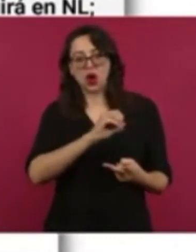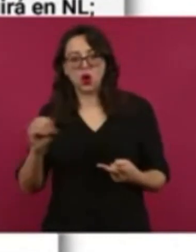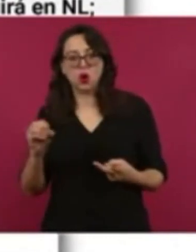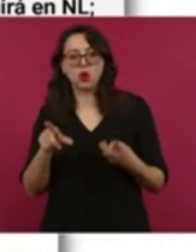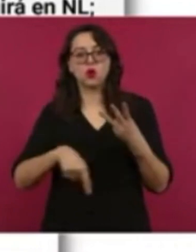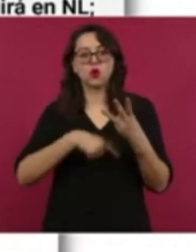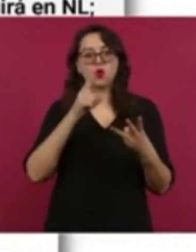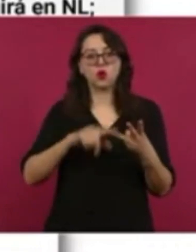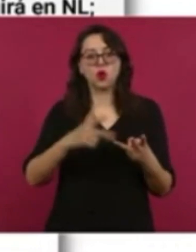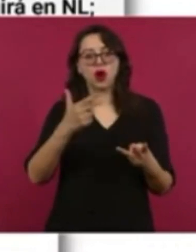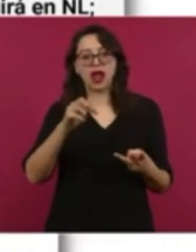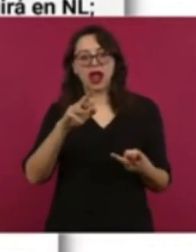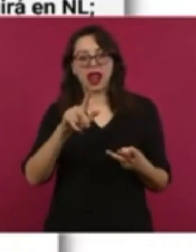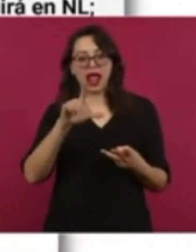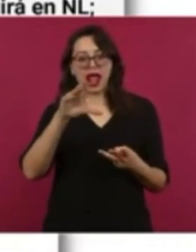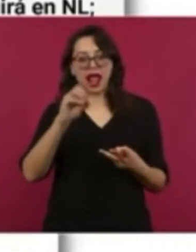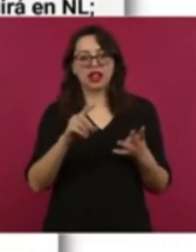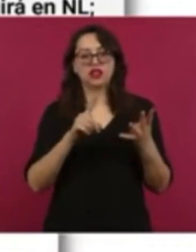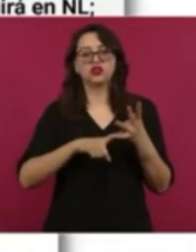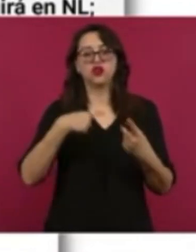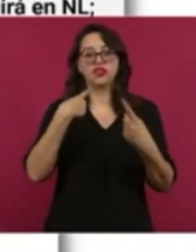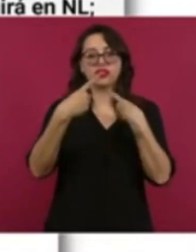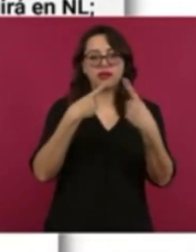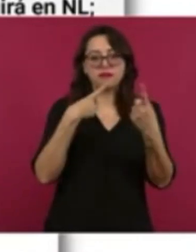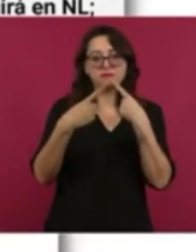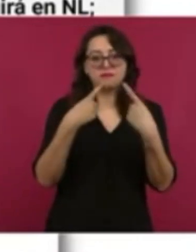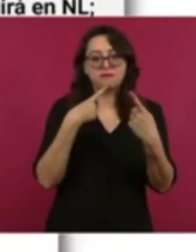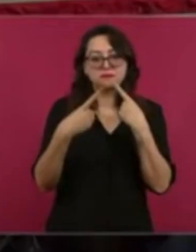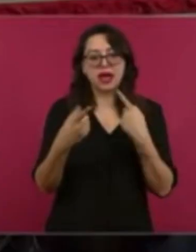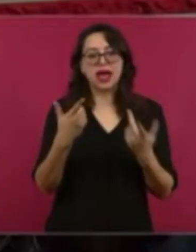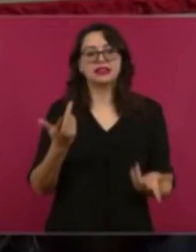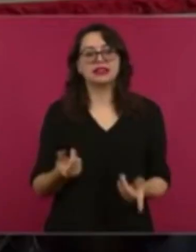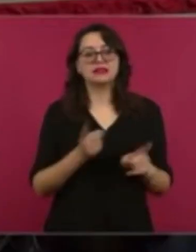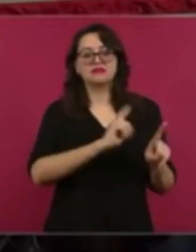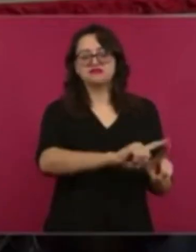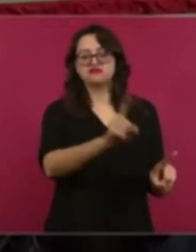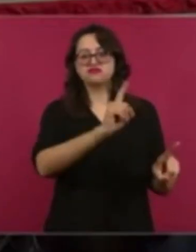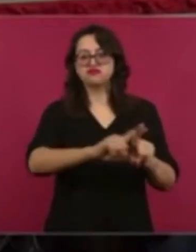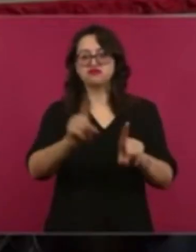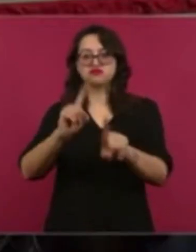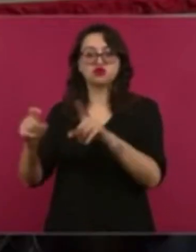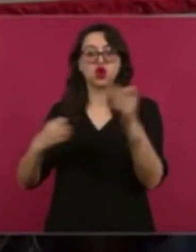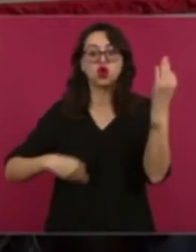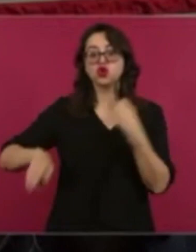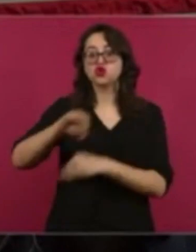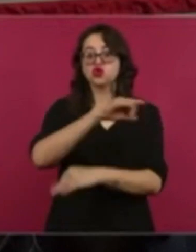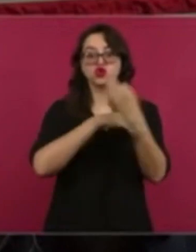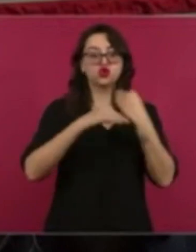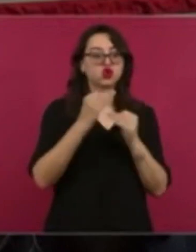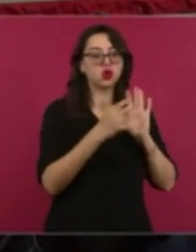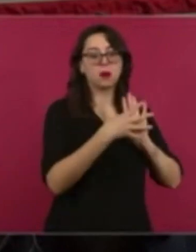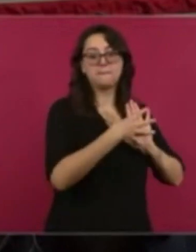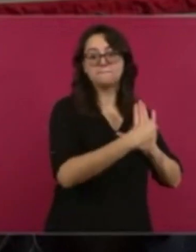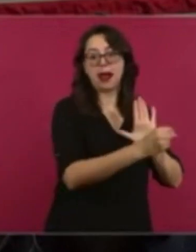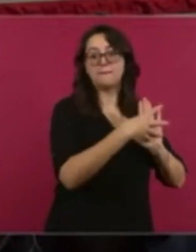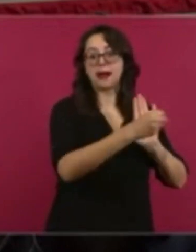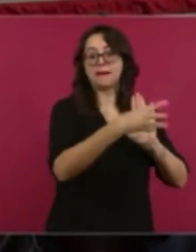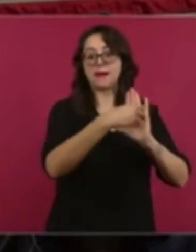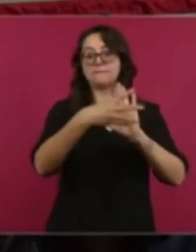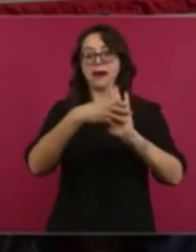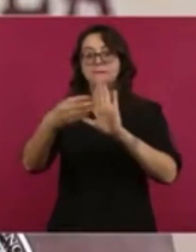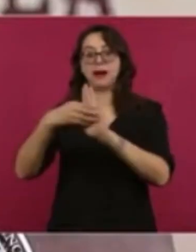Debate, Publímetro, Vanguardia, Crónica, entre otros. Todos ellos le entraron a la campaña de